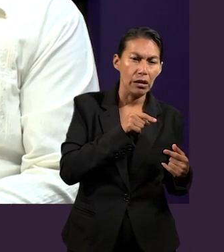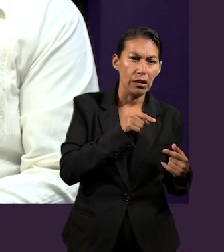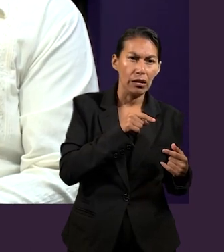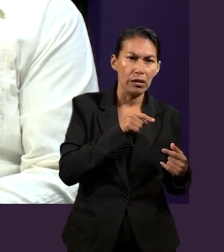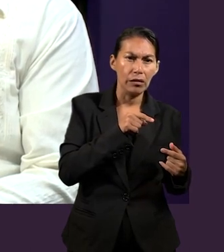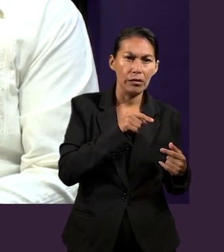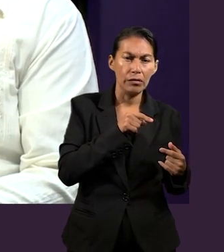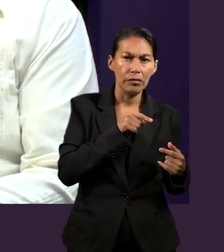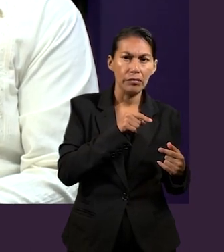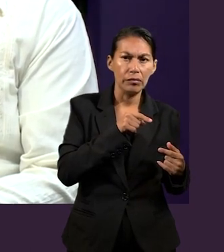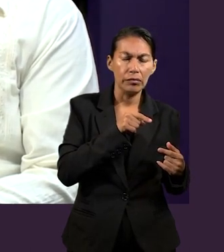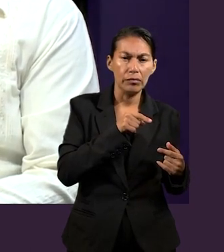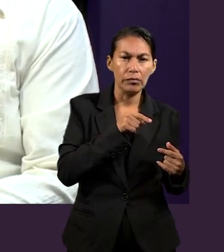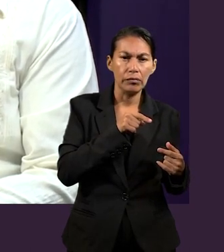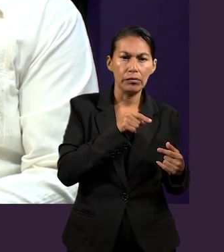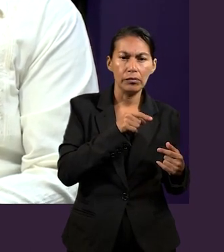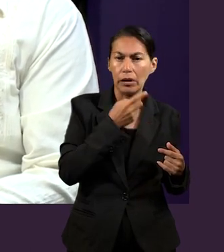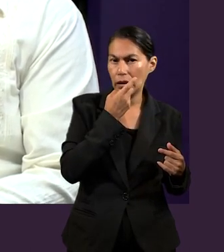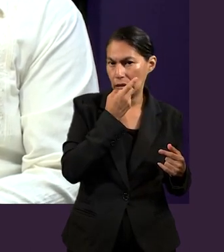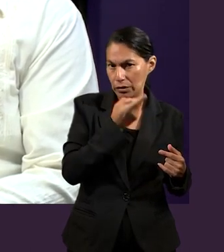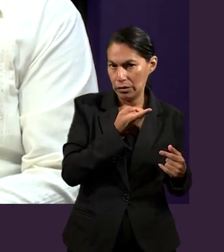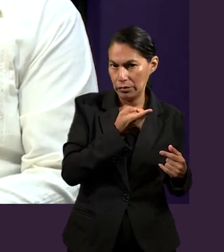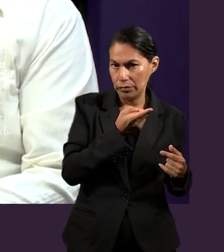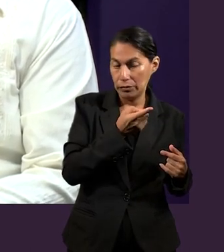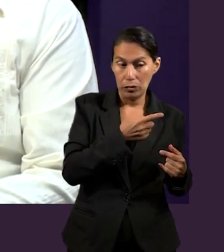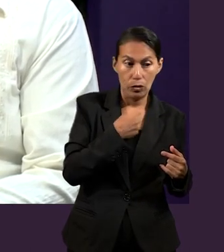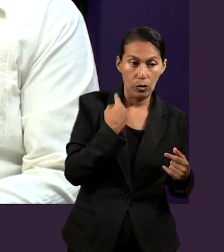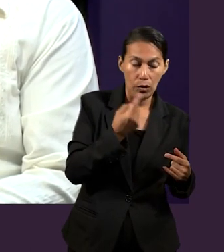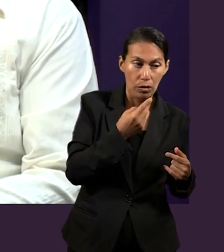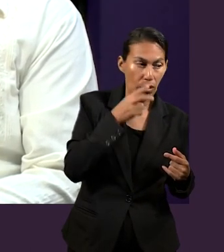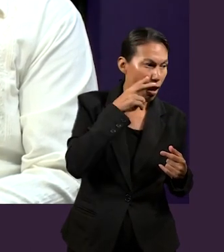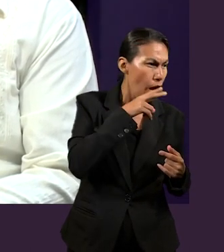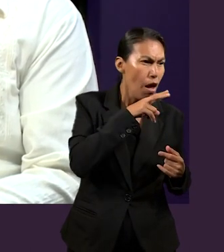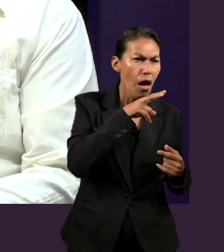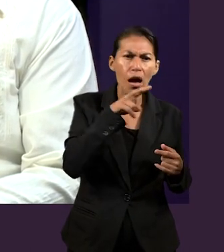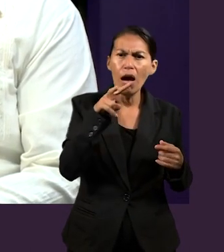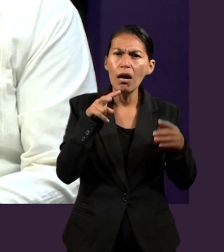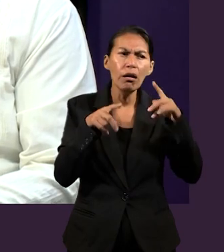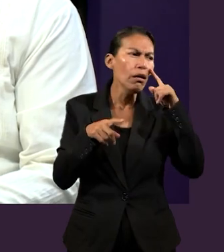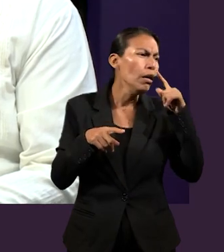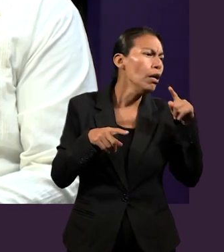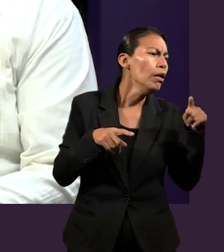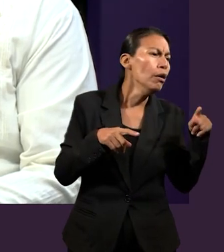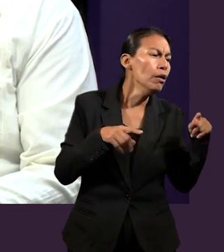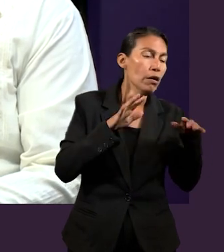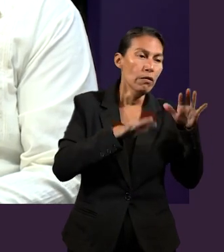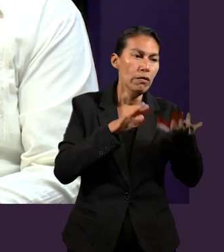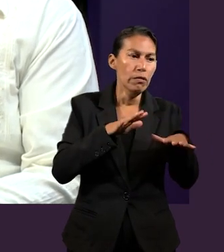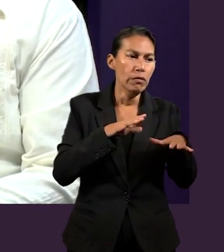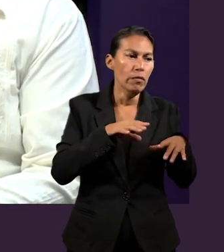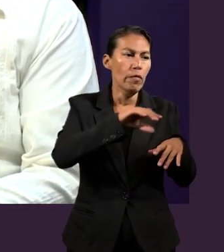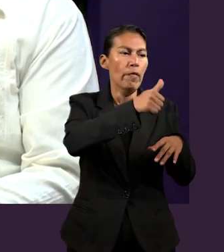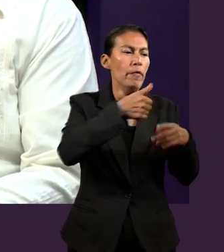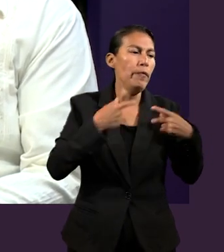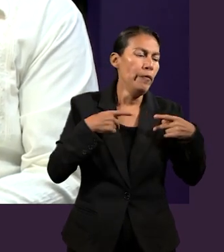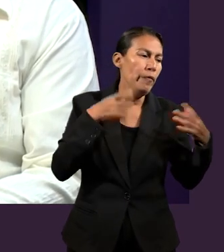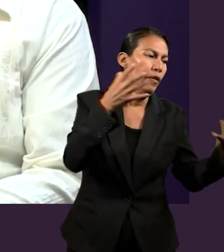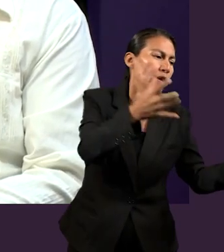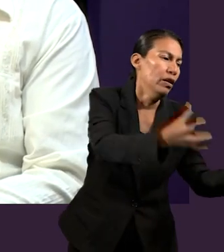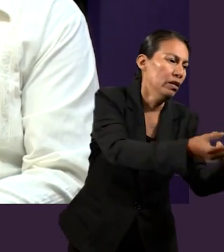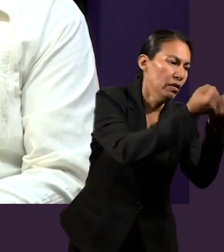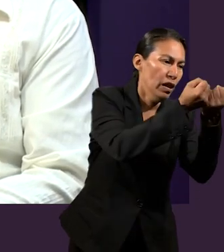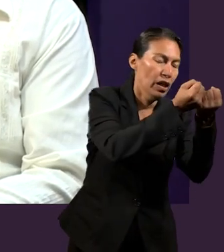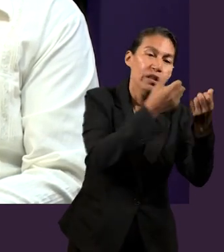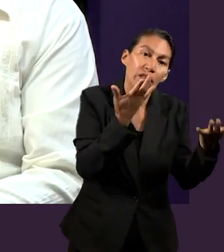atención cuando dice que estamos como espectadores, a veces buscamos, tratamos de